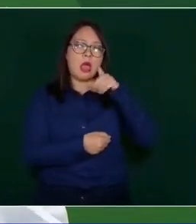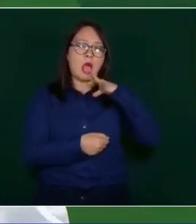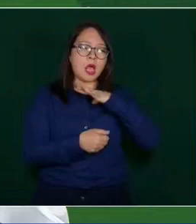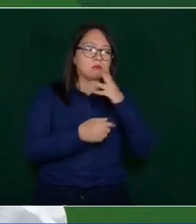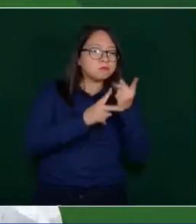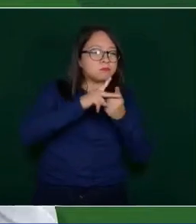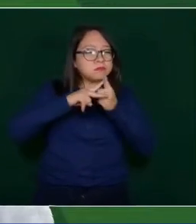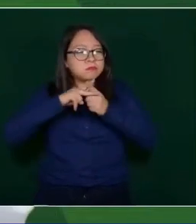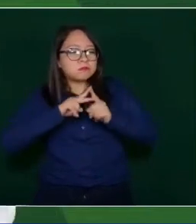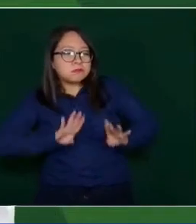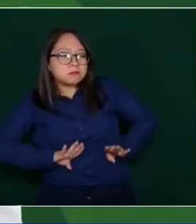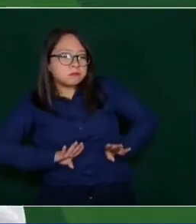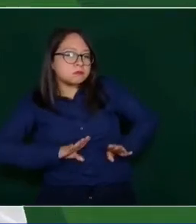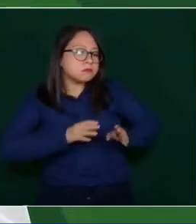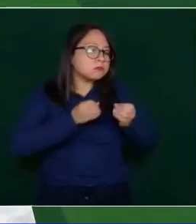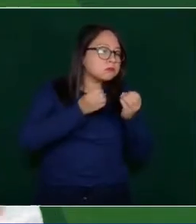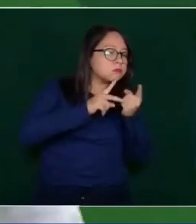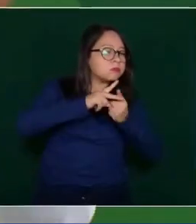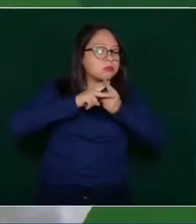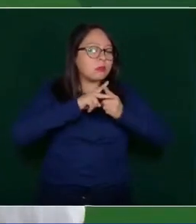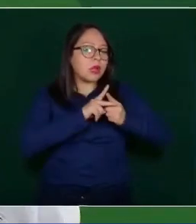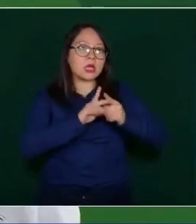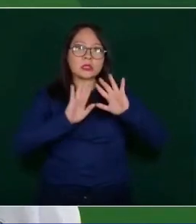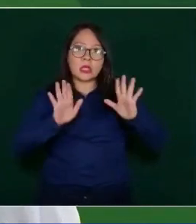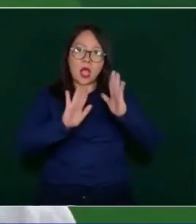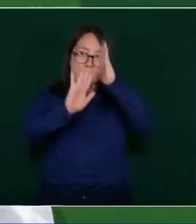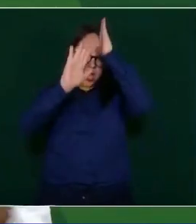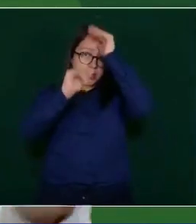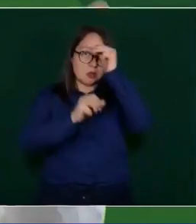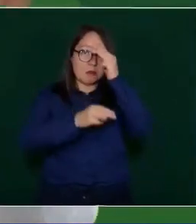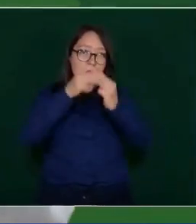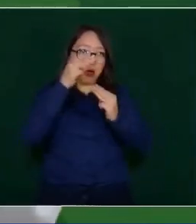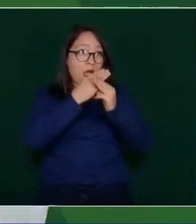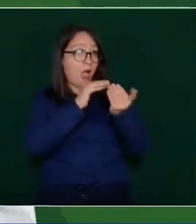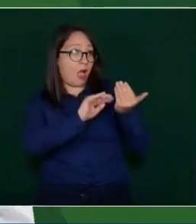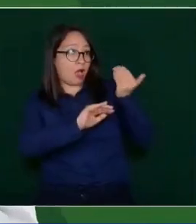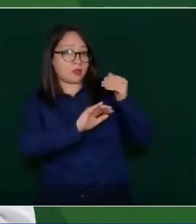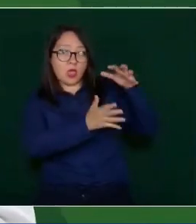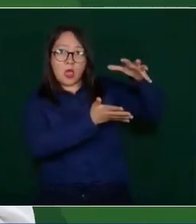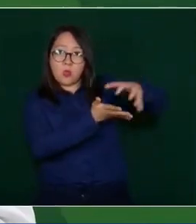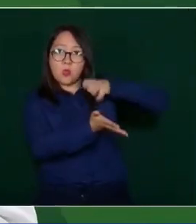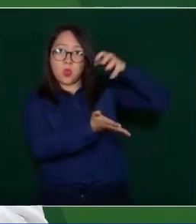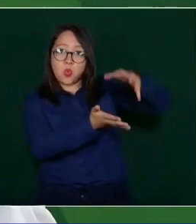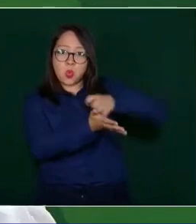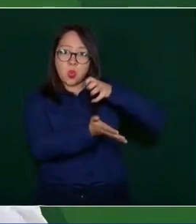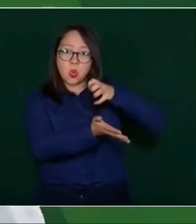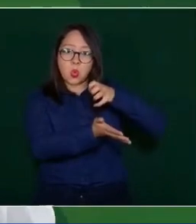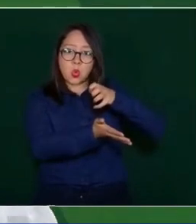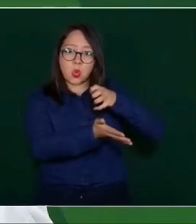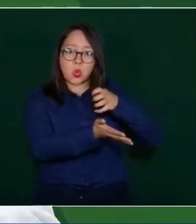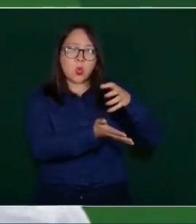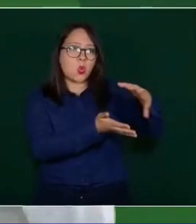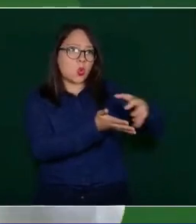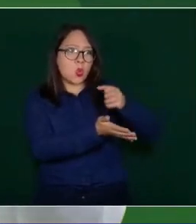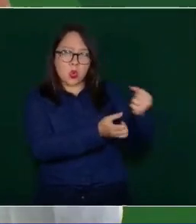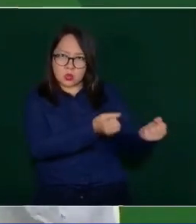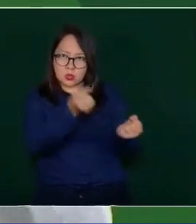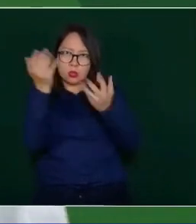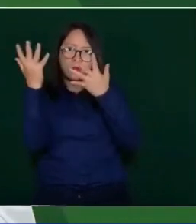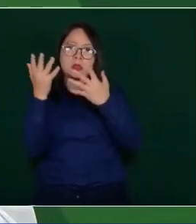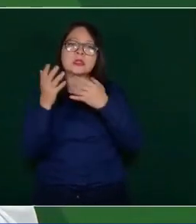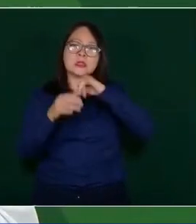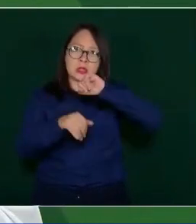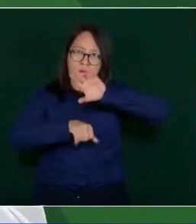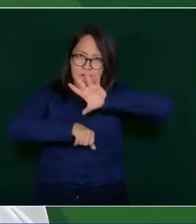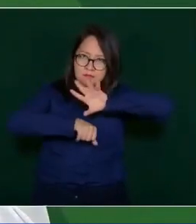se acordó que el material que habían extraído lo van a poder sacar, exportar, se les